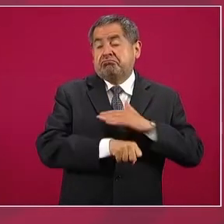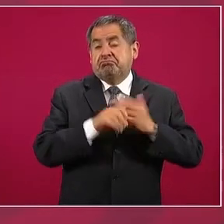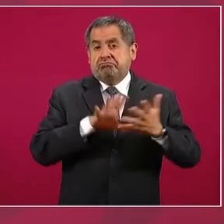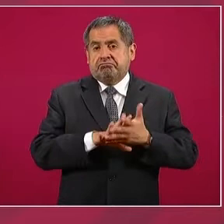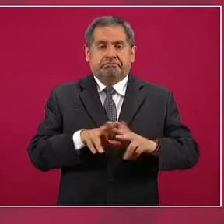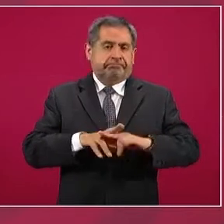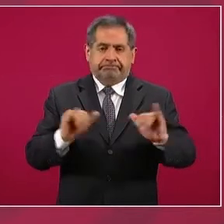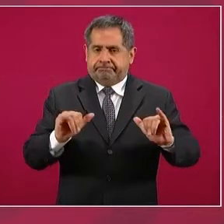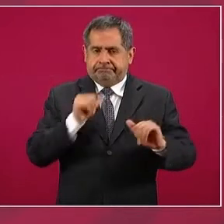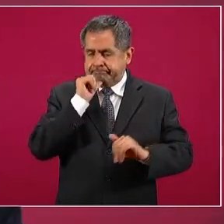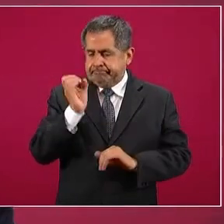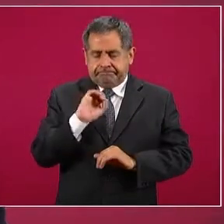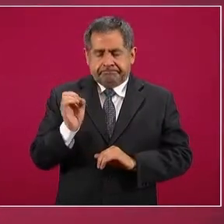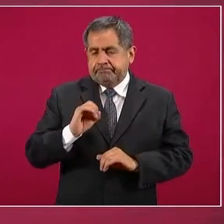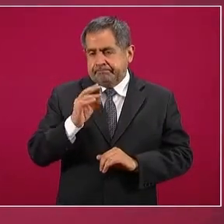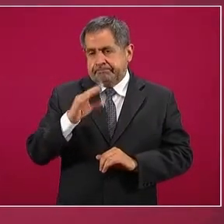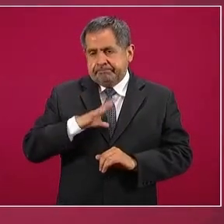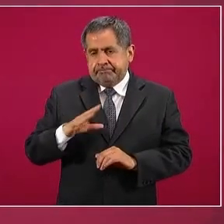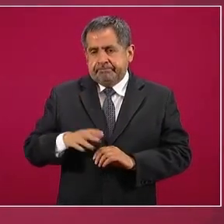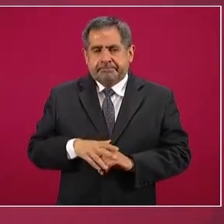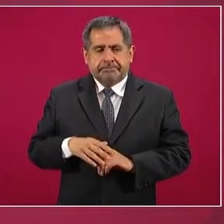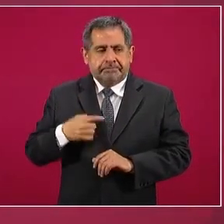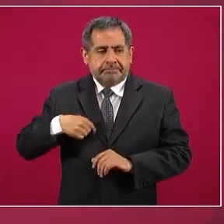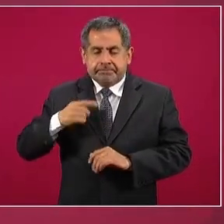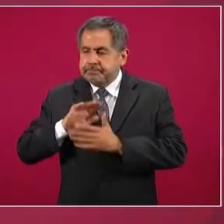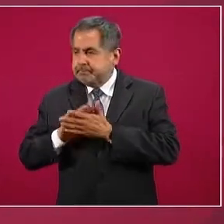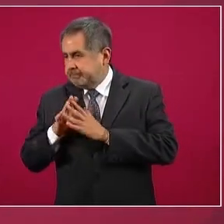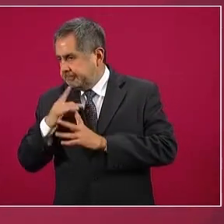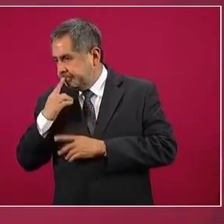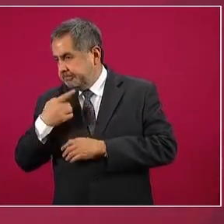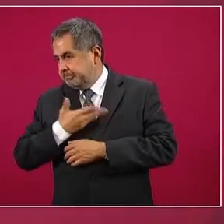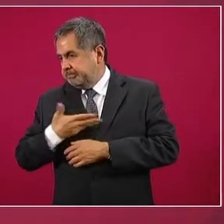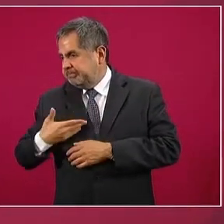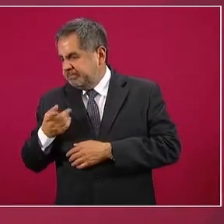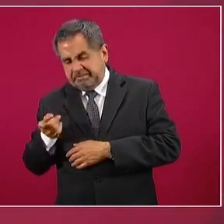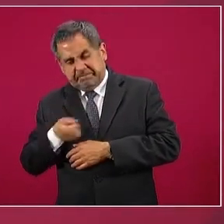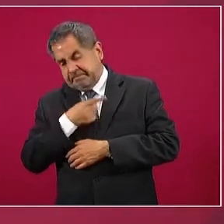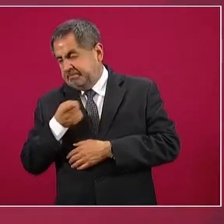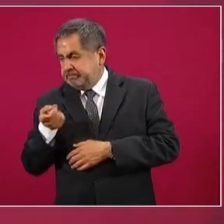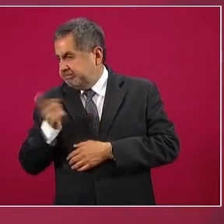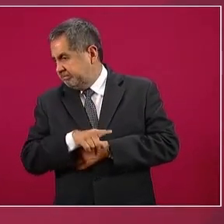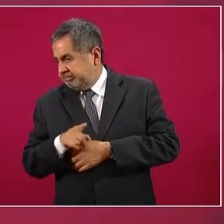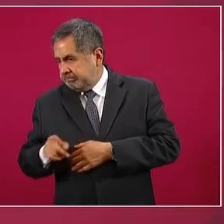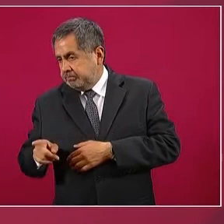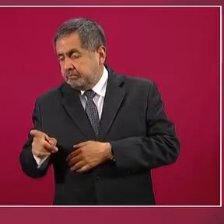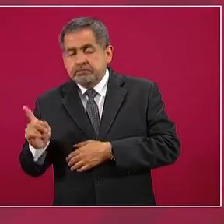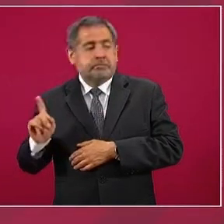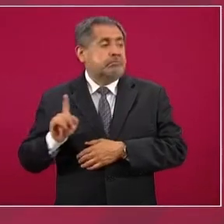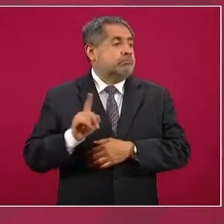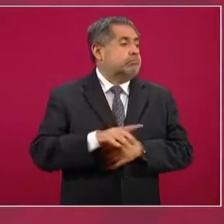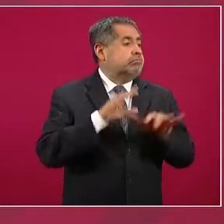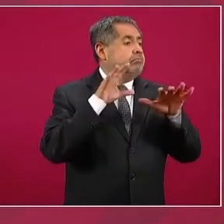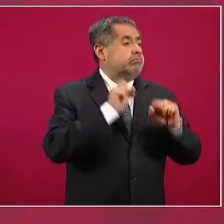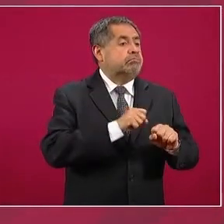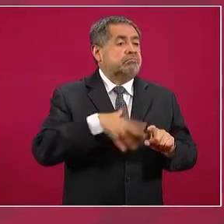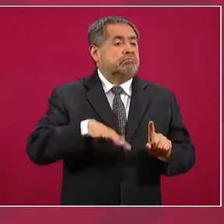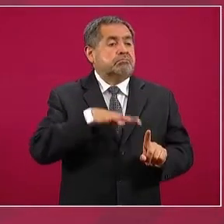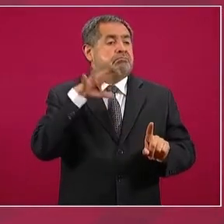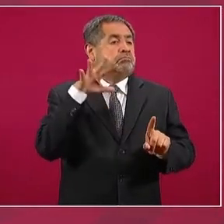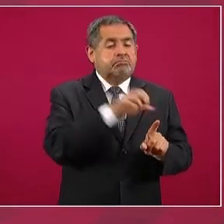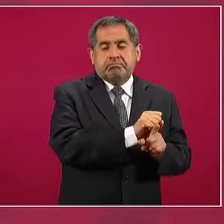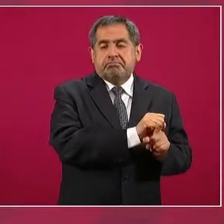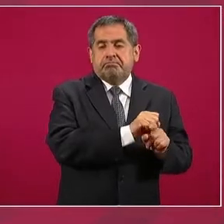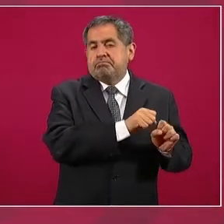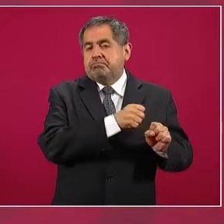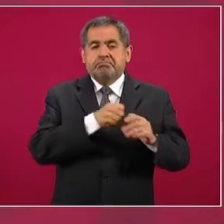No se ordena desde la presidencia de que se persiga a alguien y